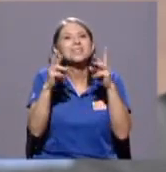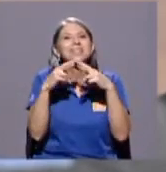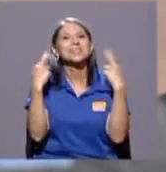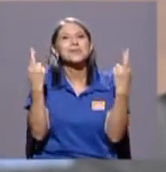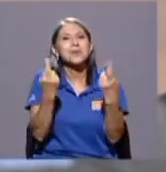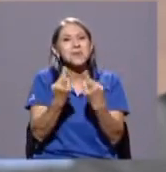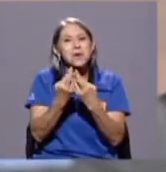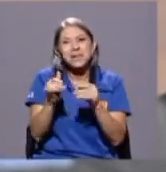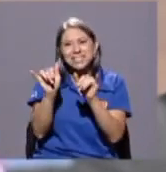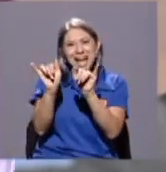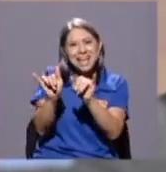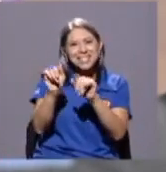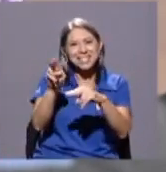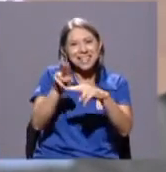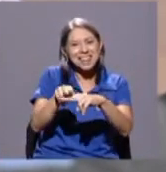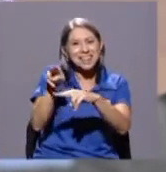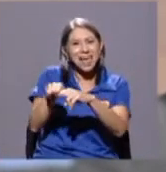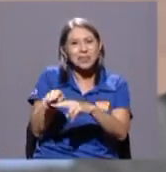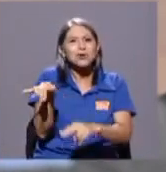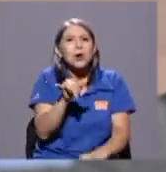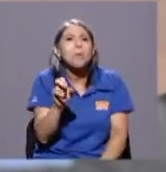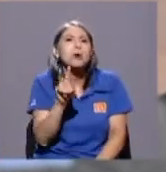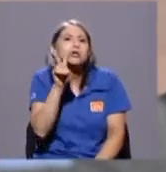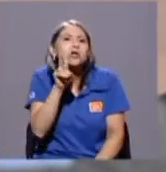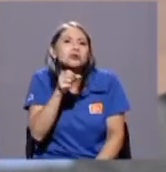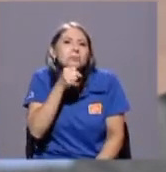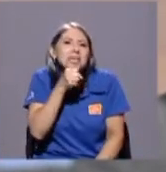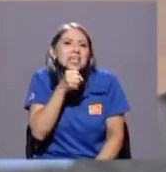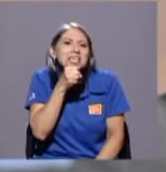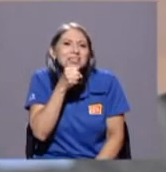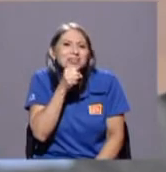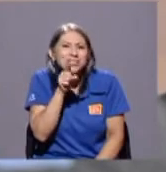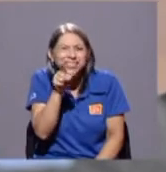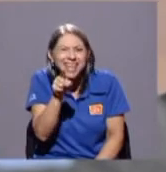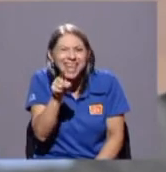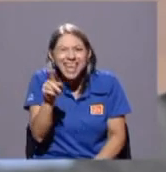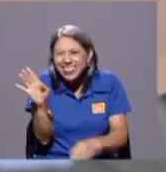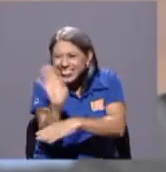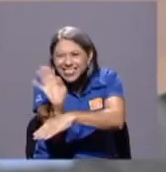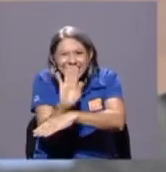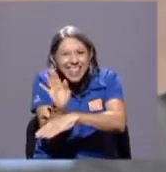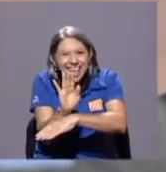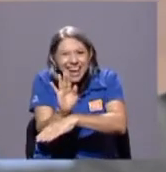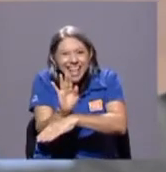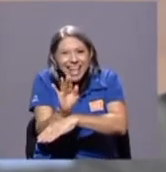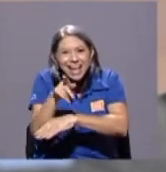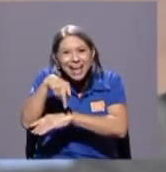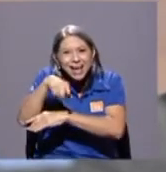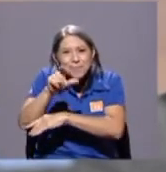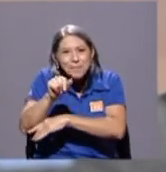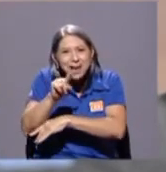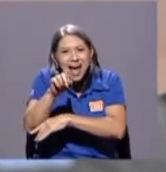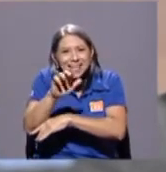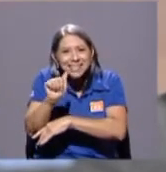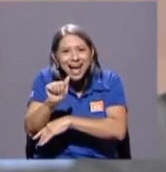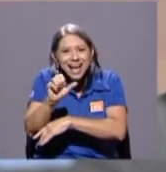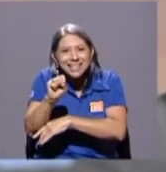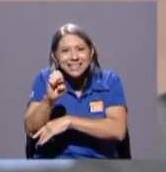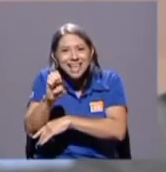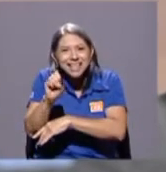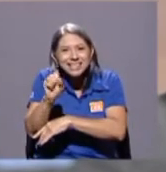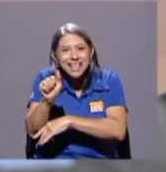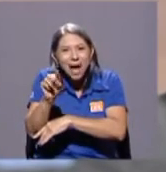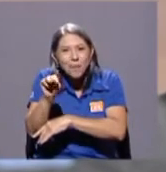sentados ahí como los dos viejillos de Plaza Sésamo en el teatro, sentados a la par diciendo tonteras.